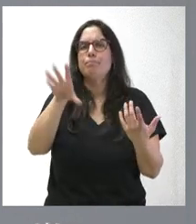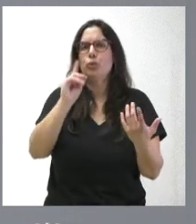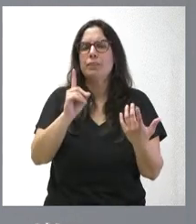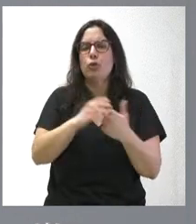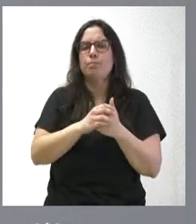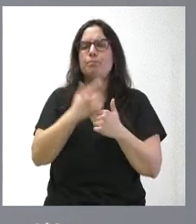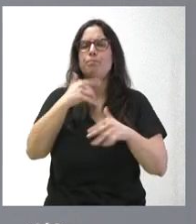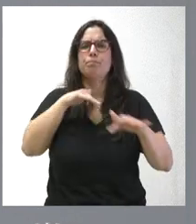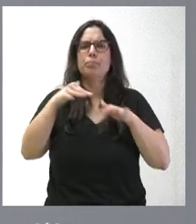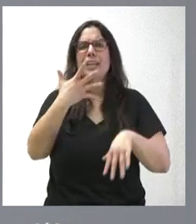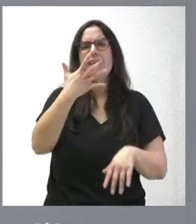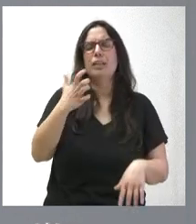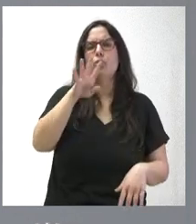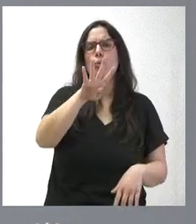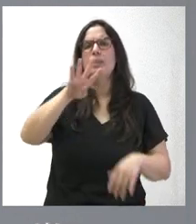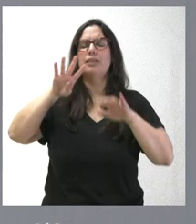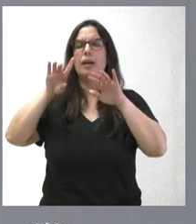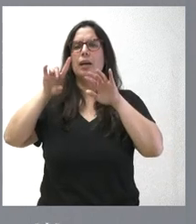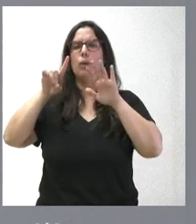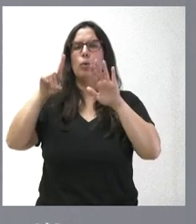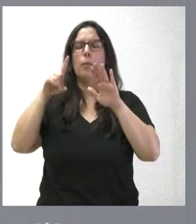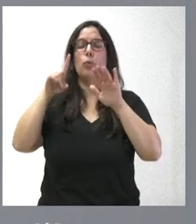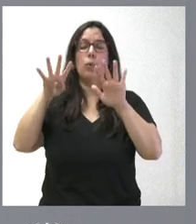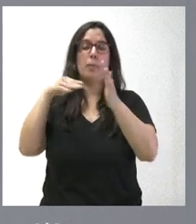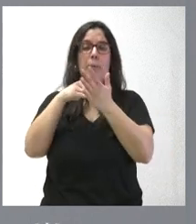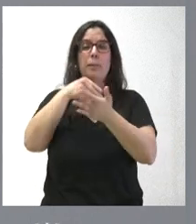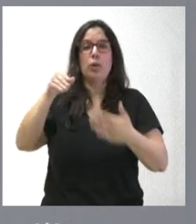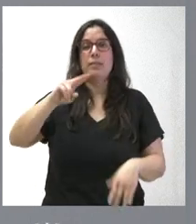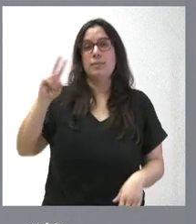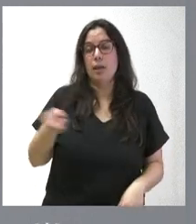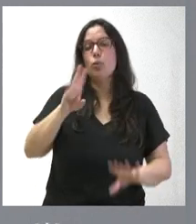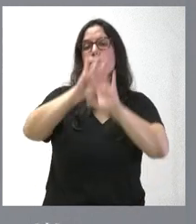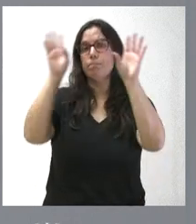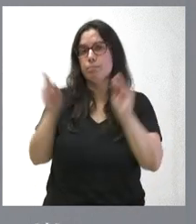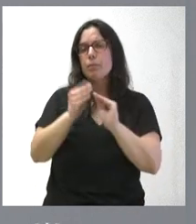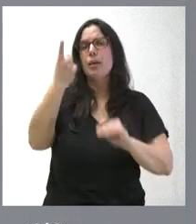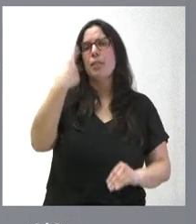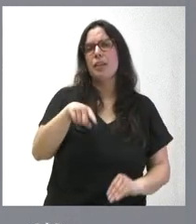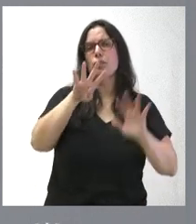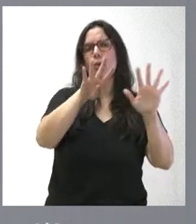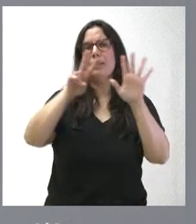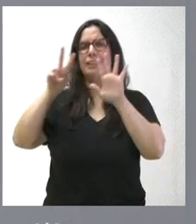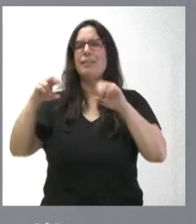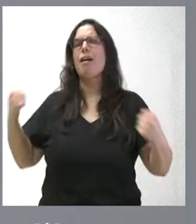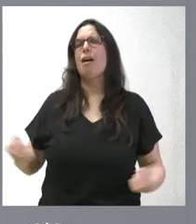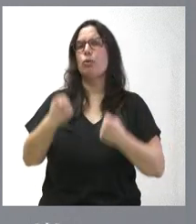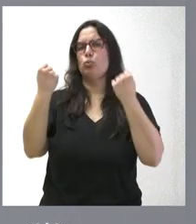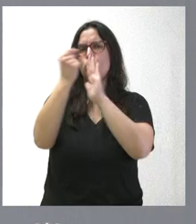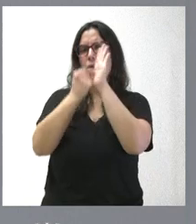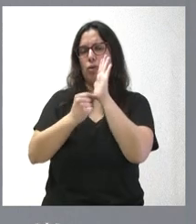total de 542 millones de euros en un conjunto de 197 actuaciones.